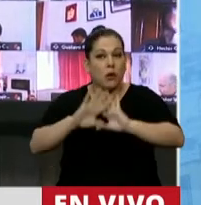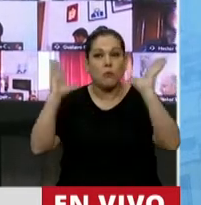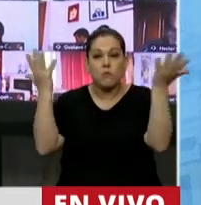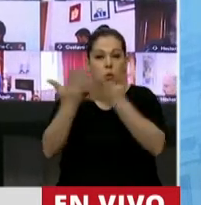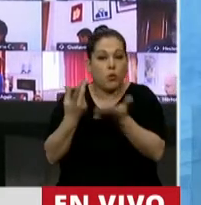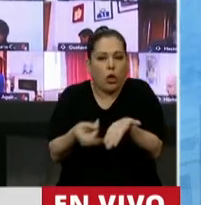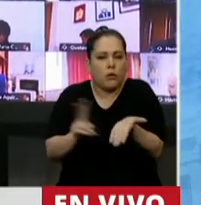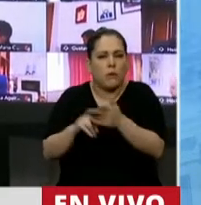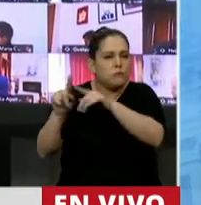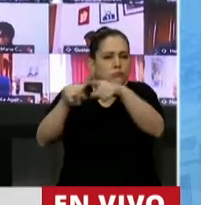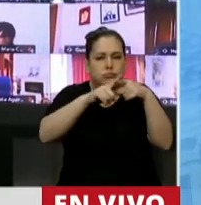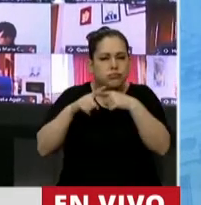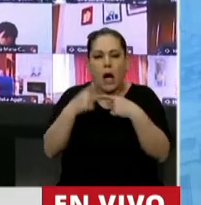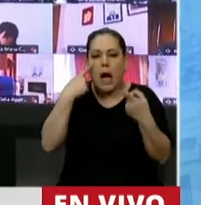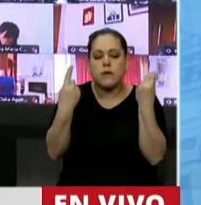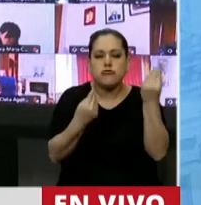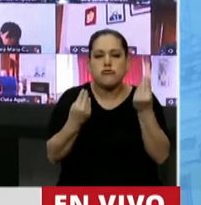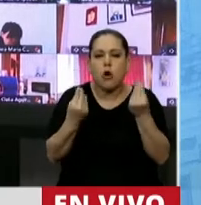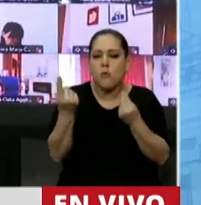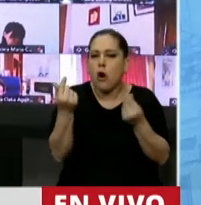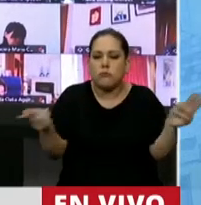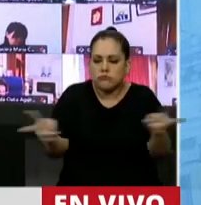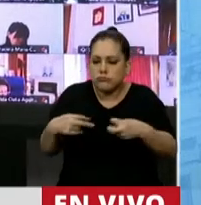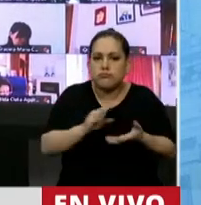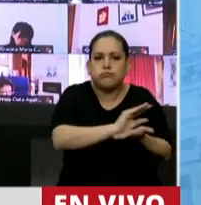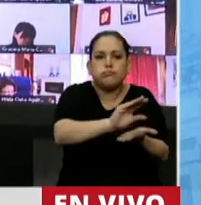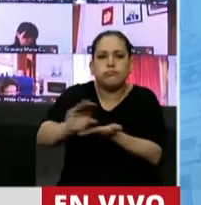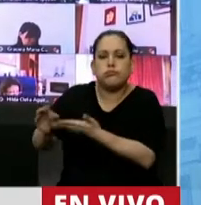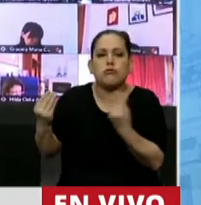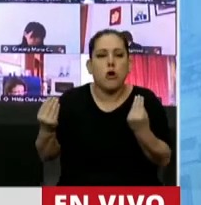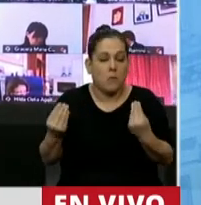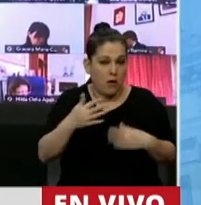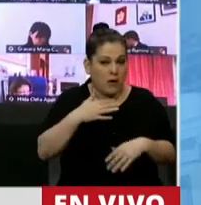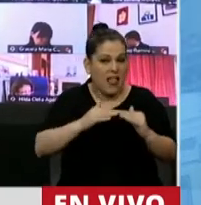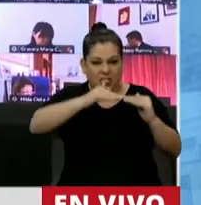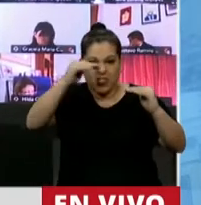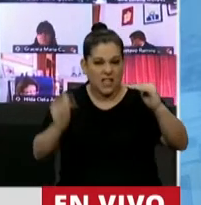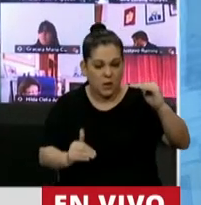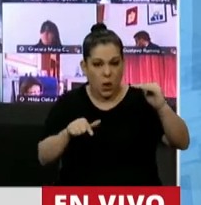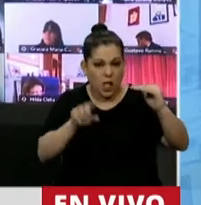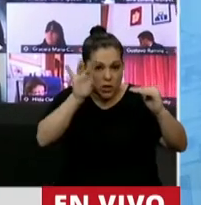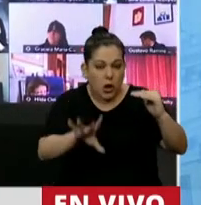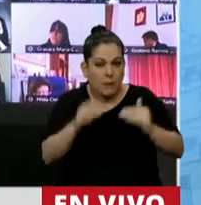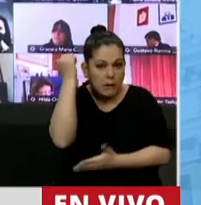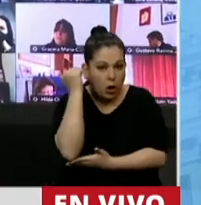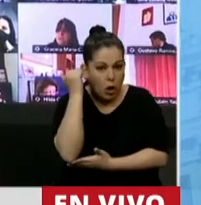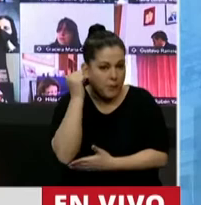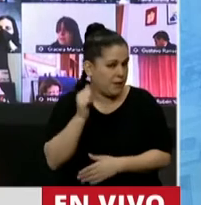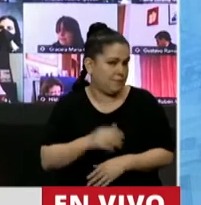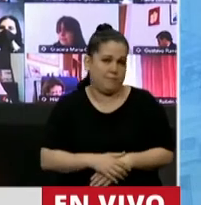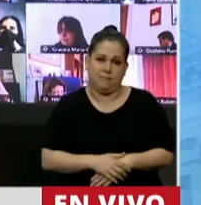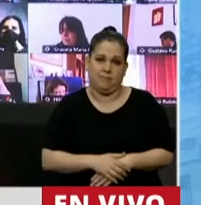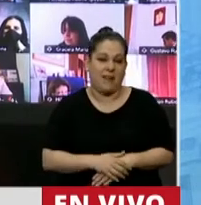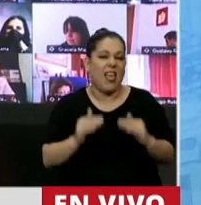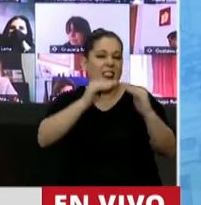nuevamente ¿cómo vamos a redistribuir las riquezas? Mire, la desigualdad no es económica. La desigualdad es